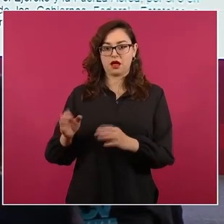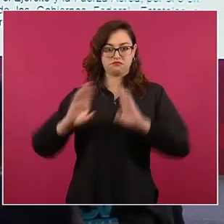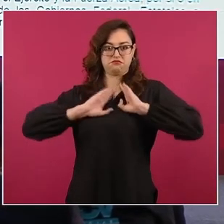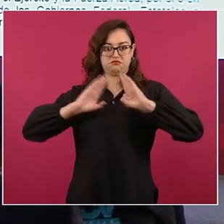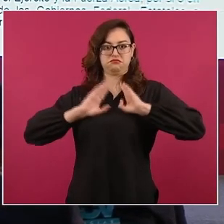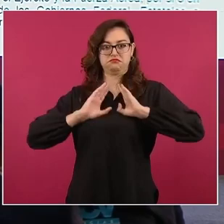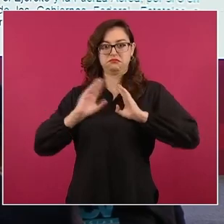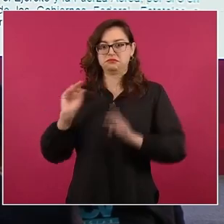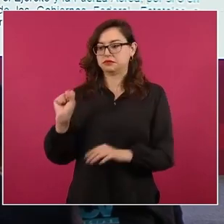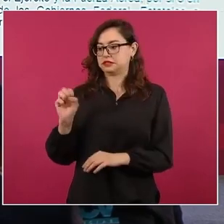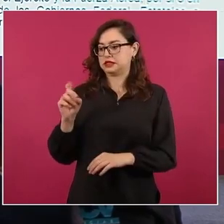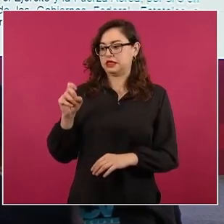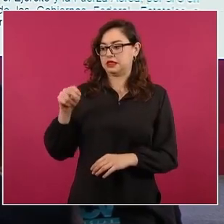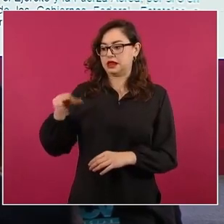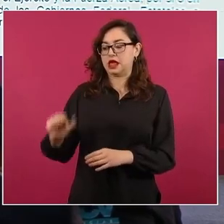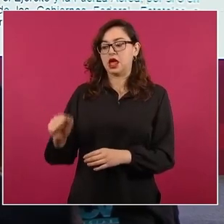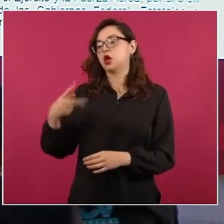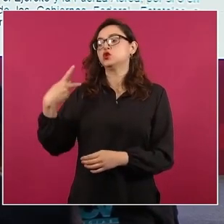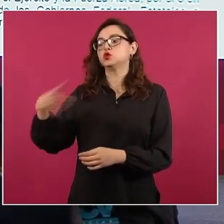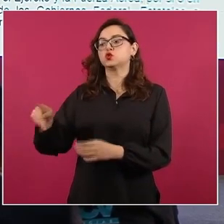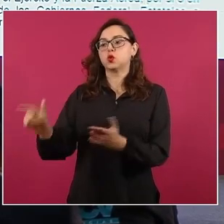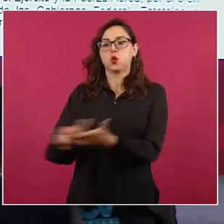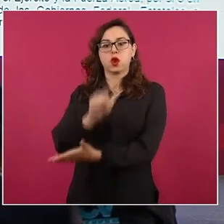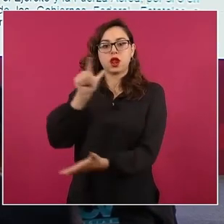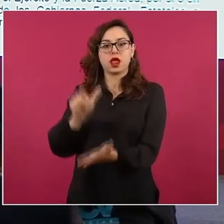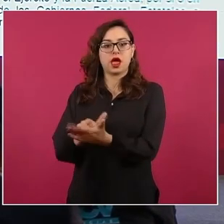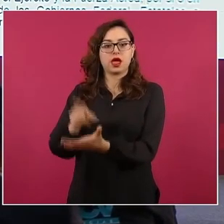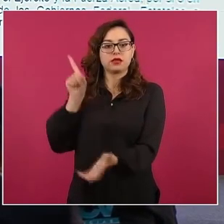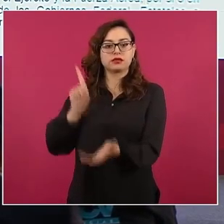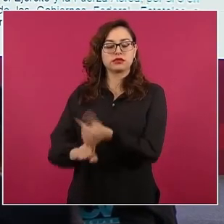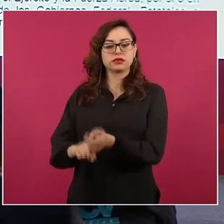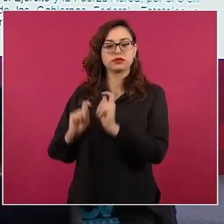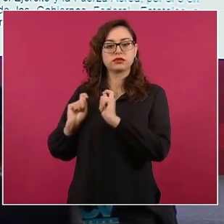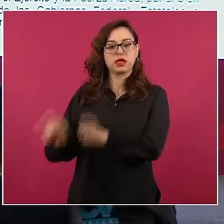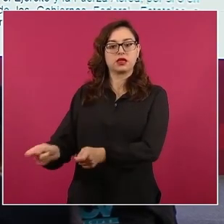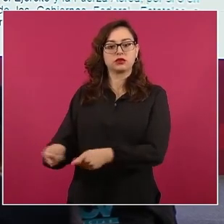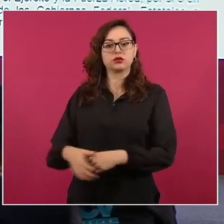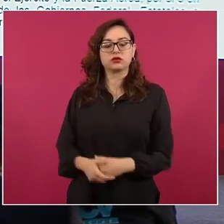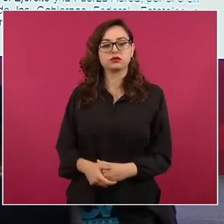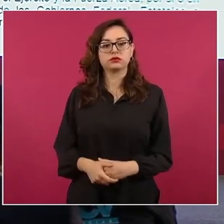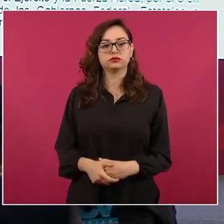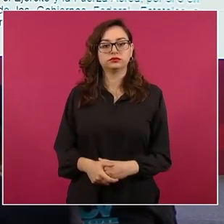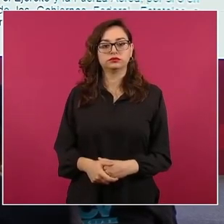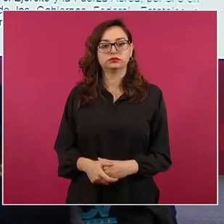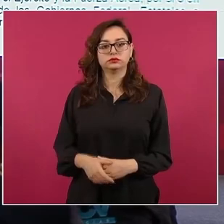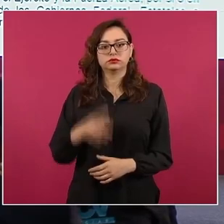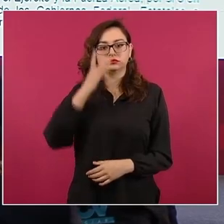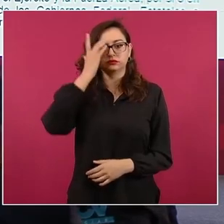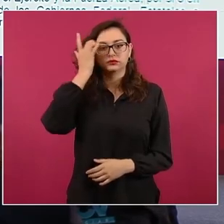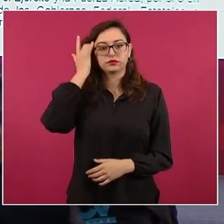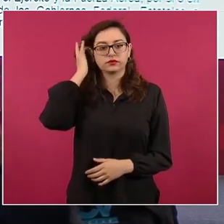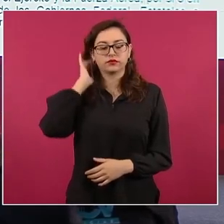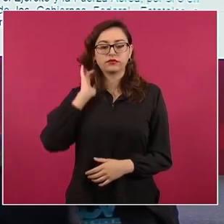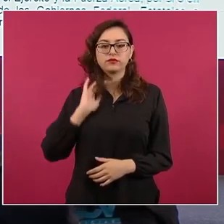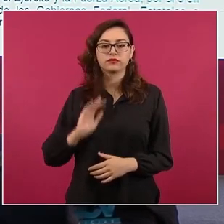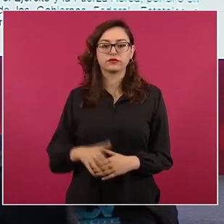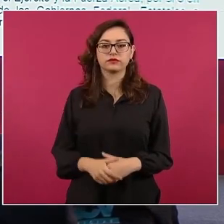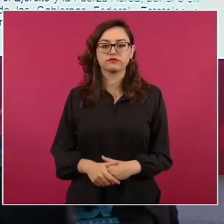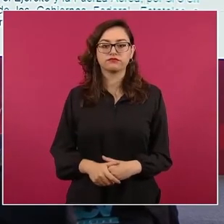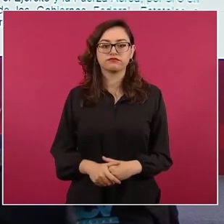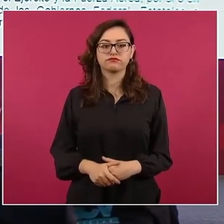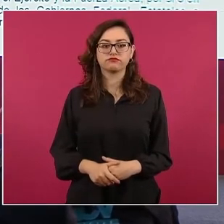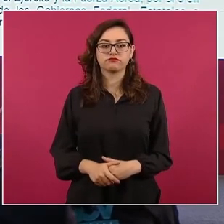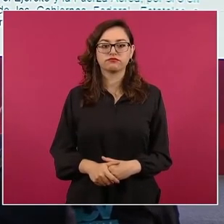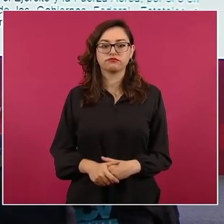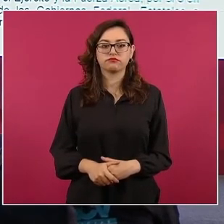este no se aplicaba, se